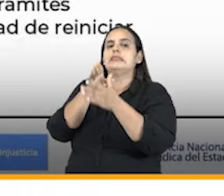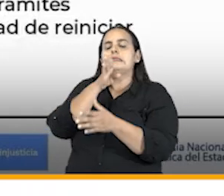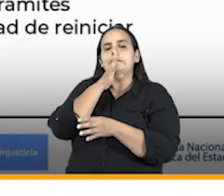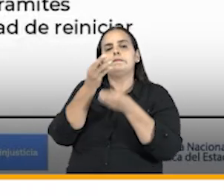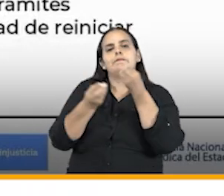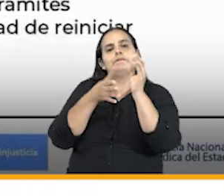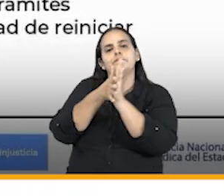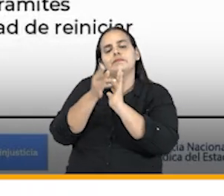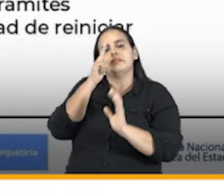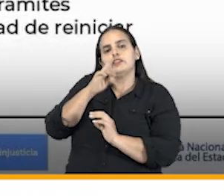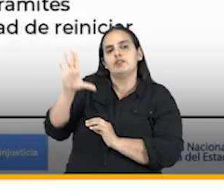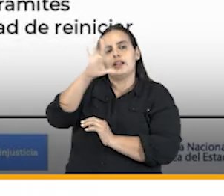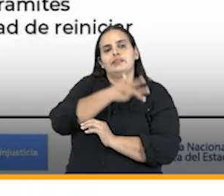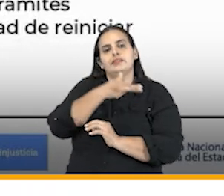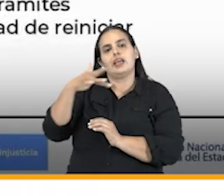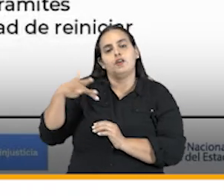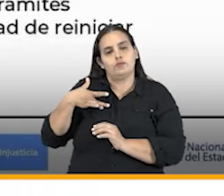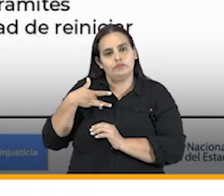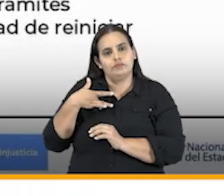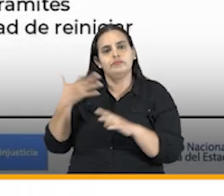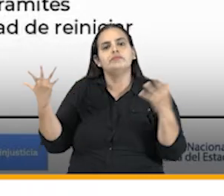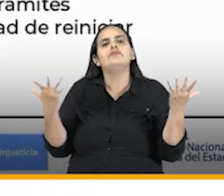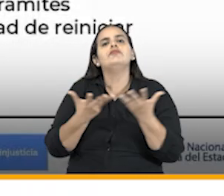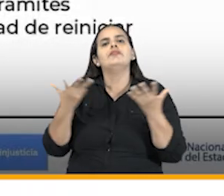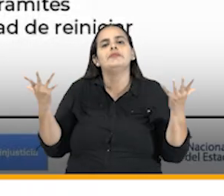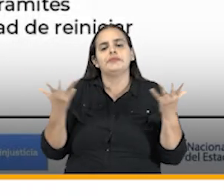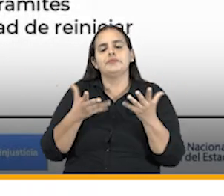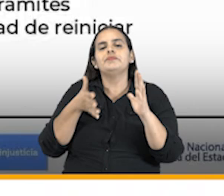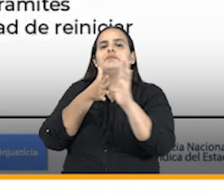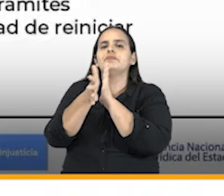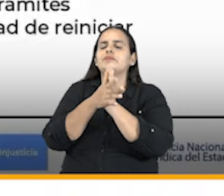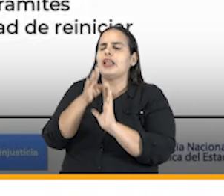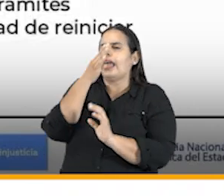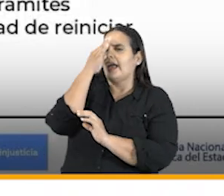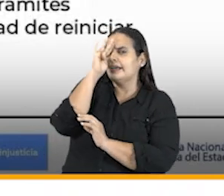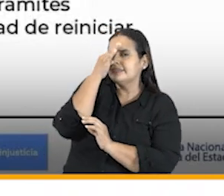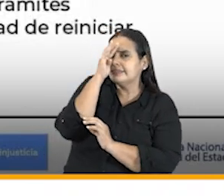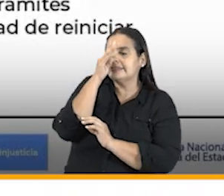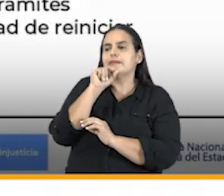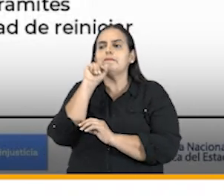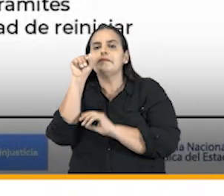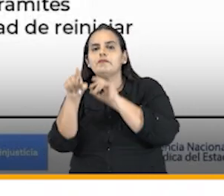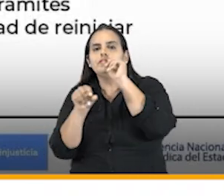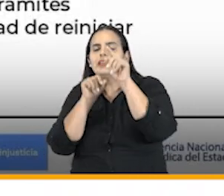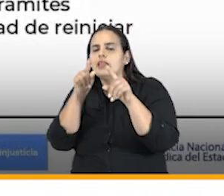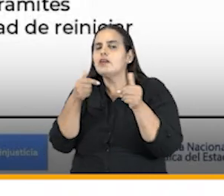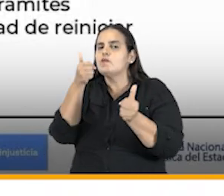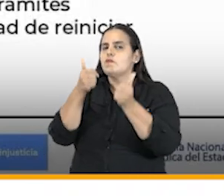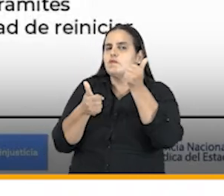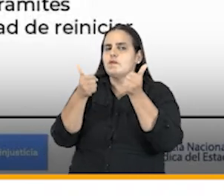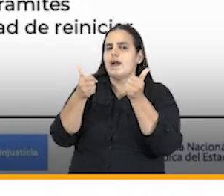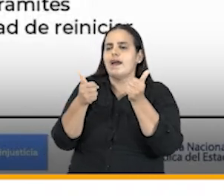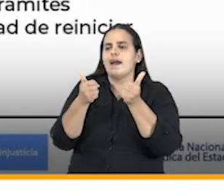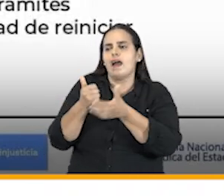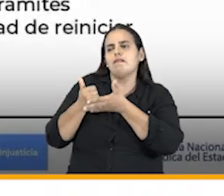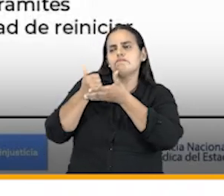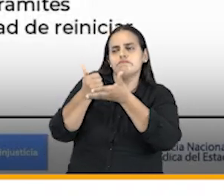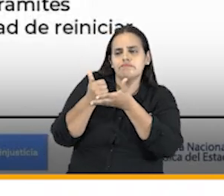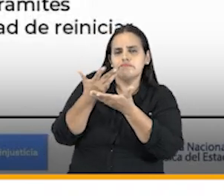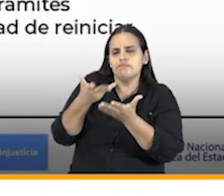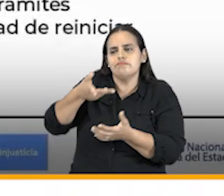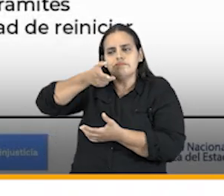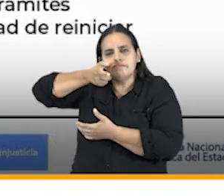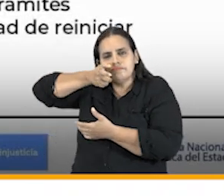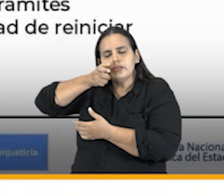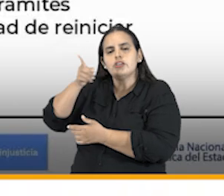superintendencia nacional de salud en donde se cuestionaban sus decisiones en materia de intervención la